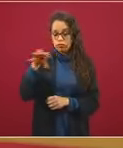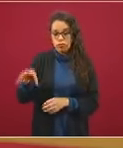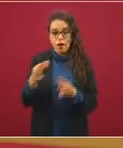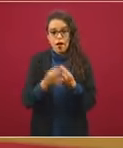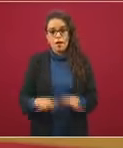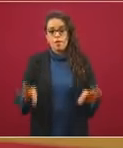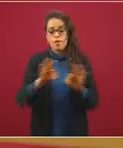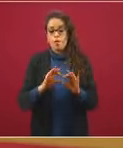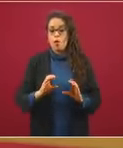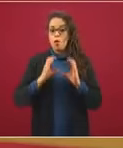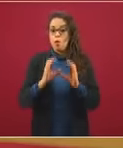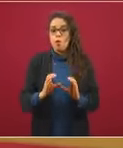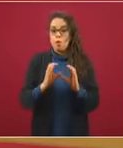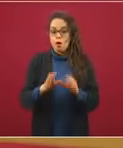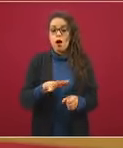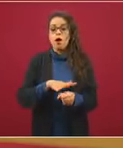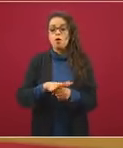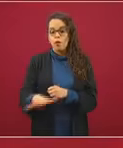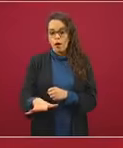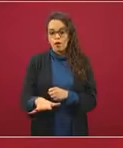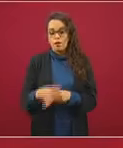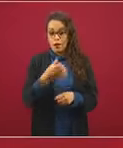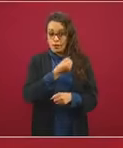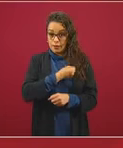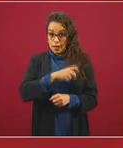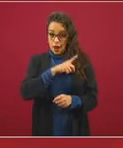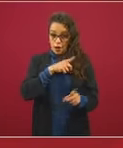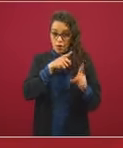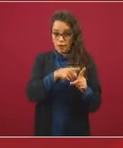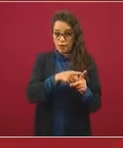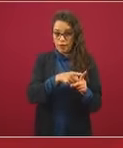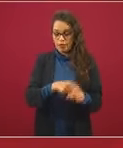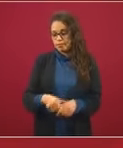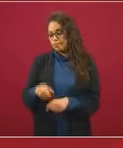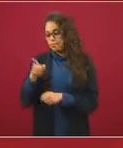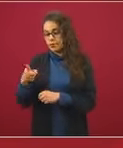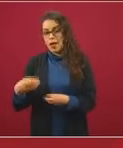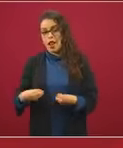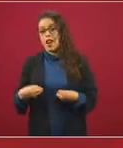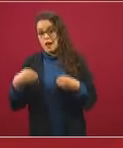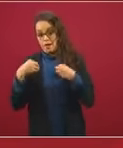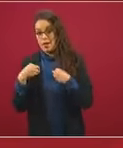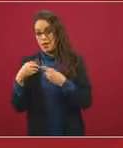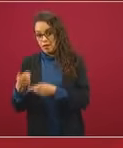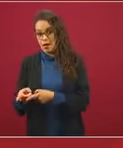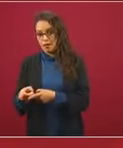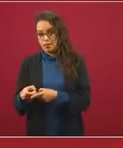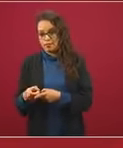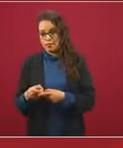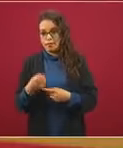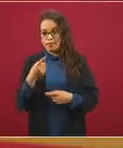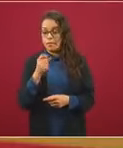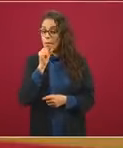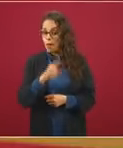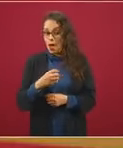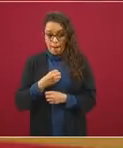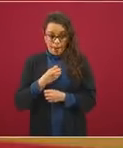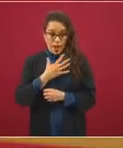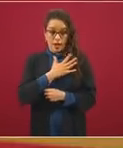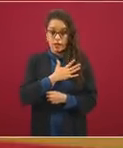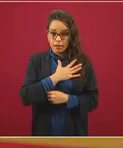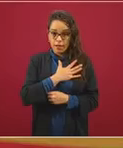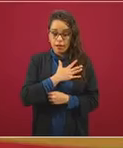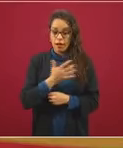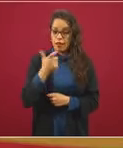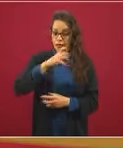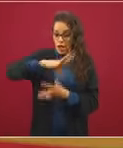La salud y la vida que obviamente toman precedente y el bienestar y la economía que